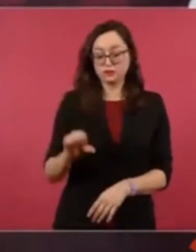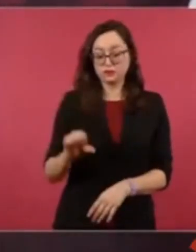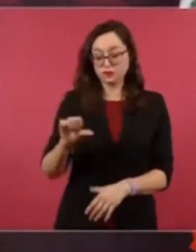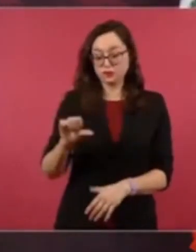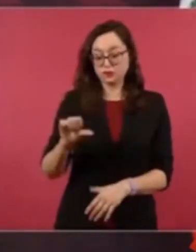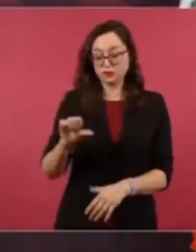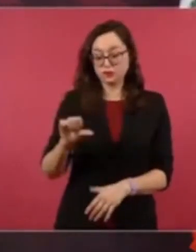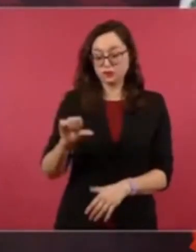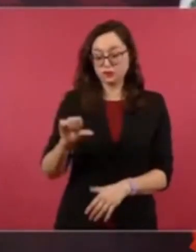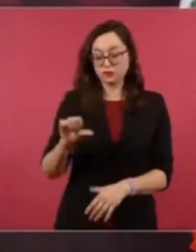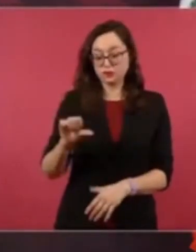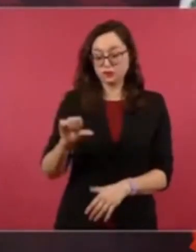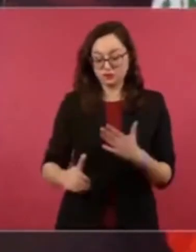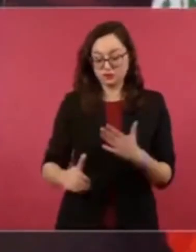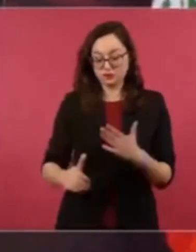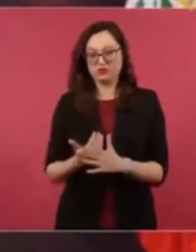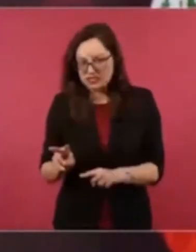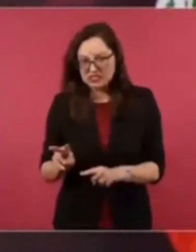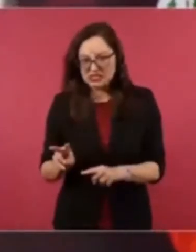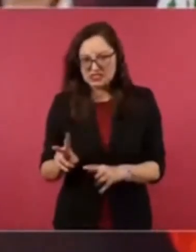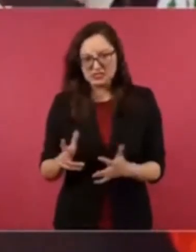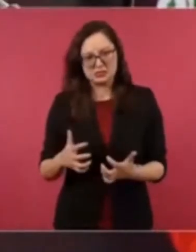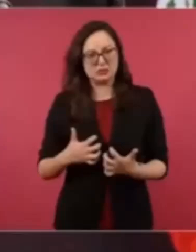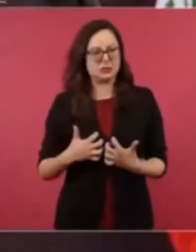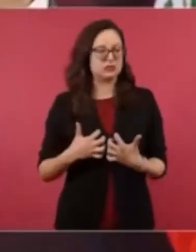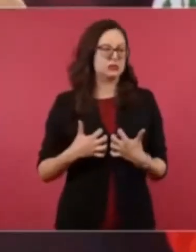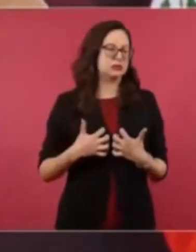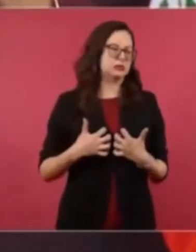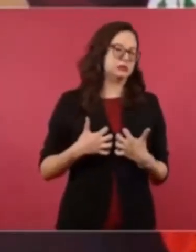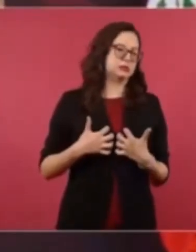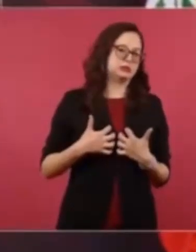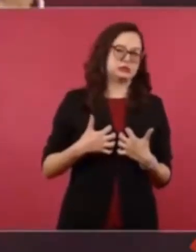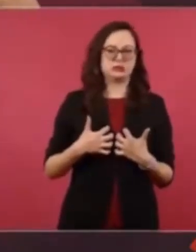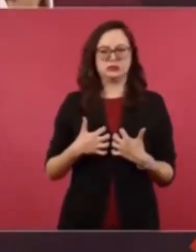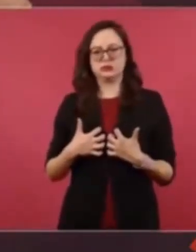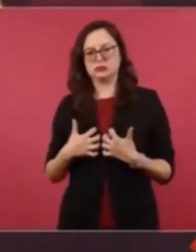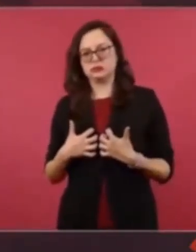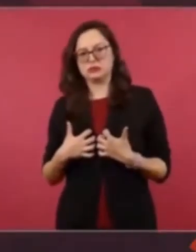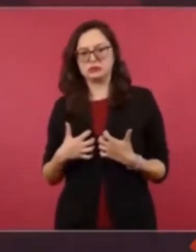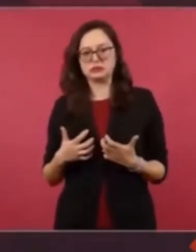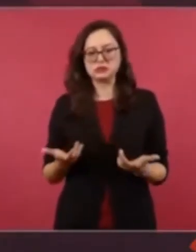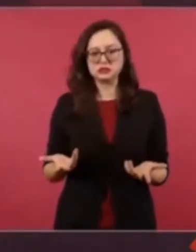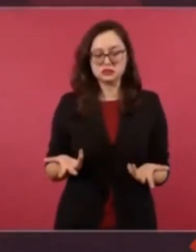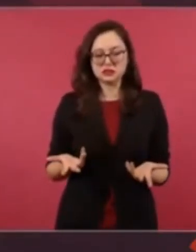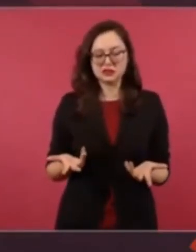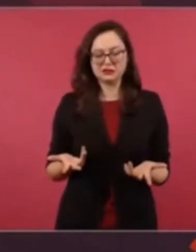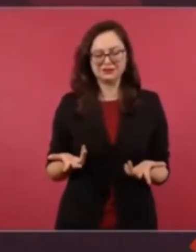Después de que se tragaron